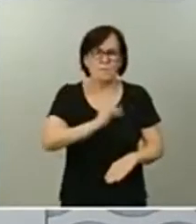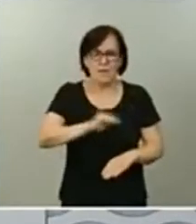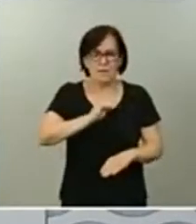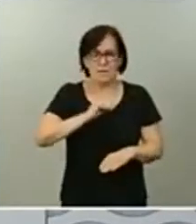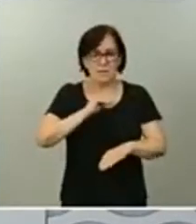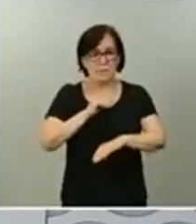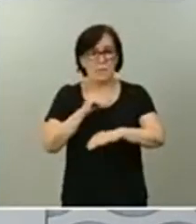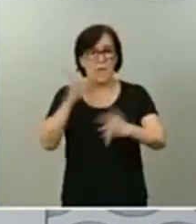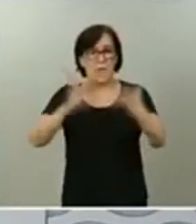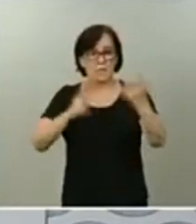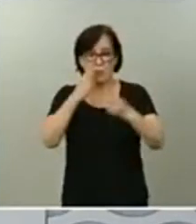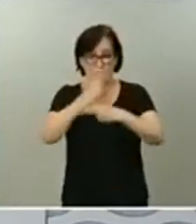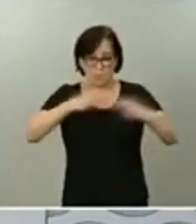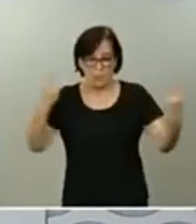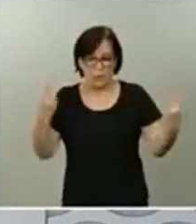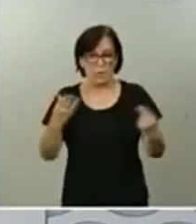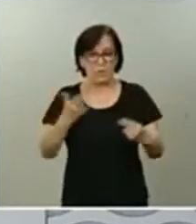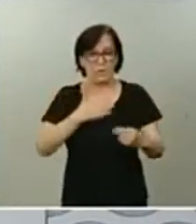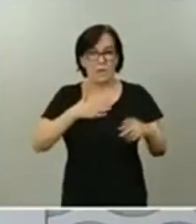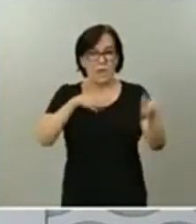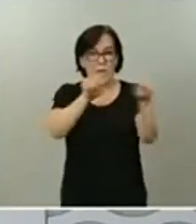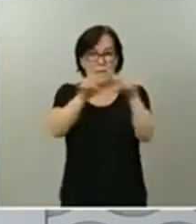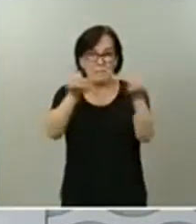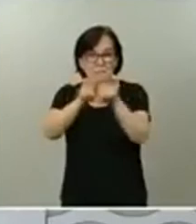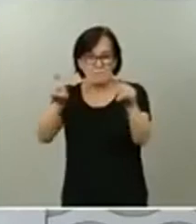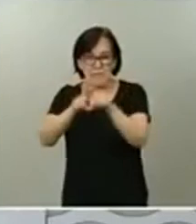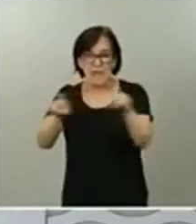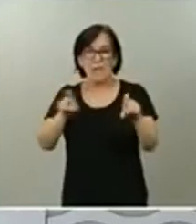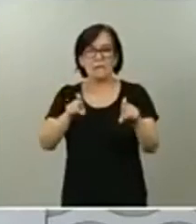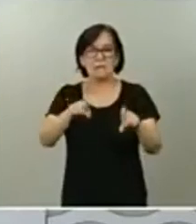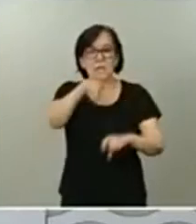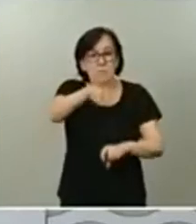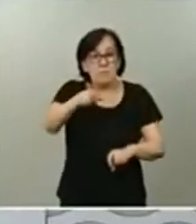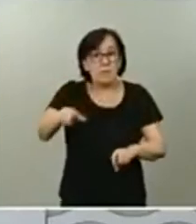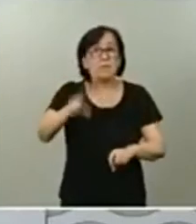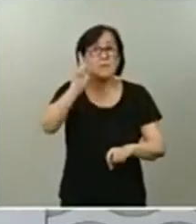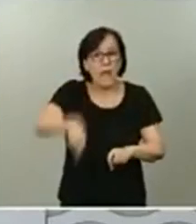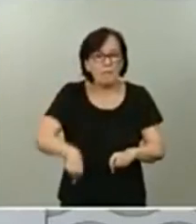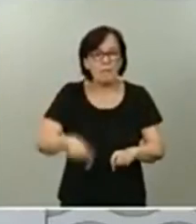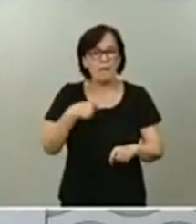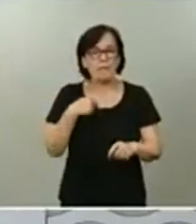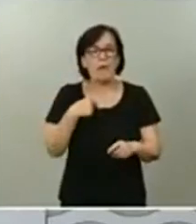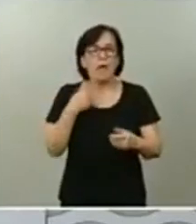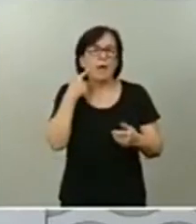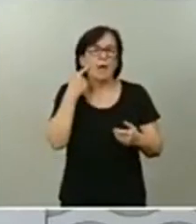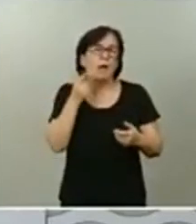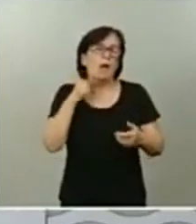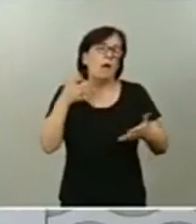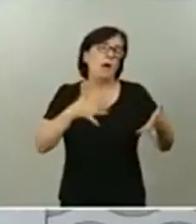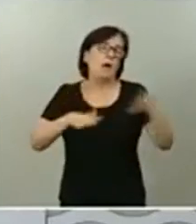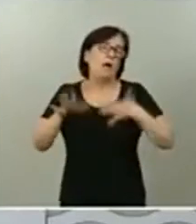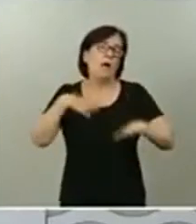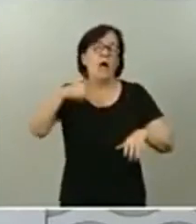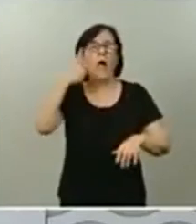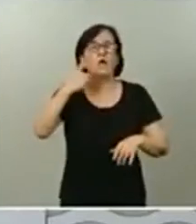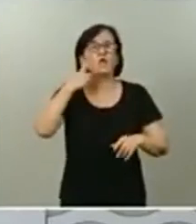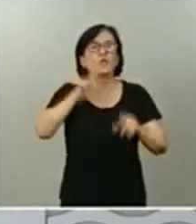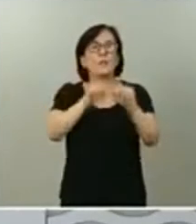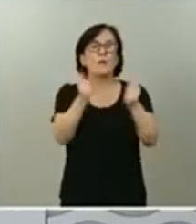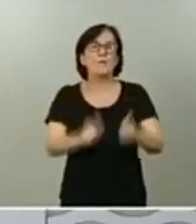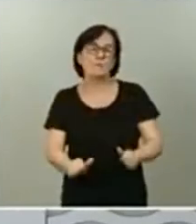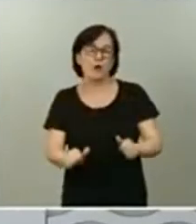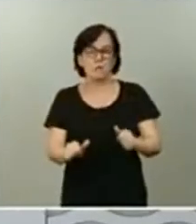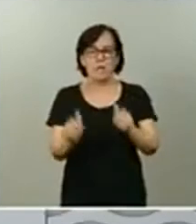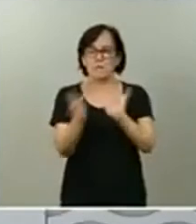públicas, las propias empresas y los propios ciudadanos nos familiaricemos con una nueva forma de relacionarnos